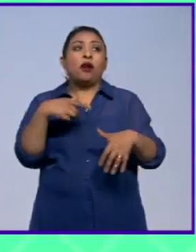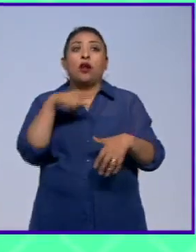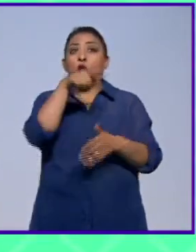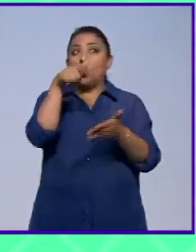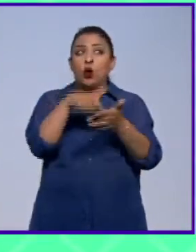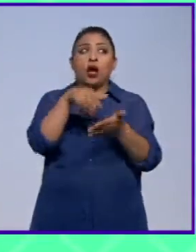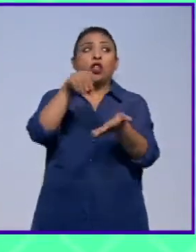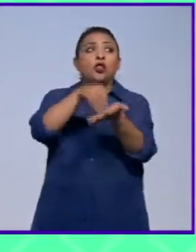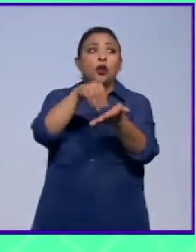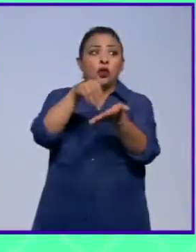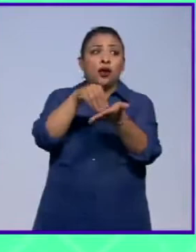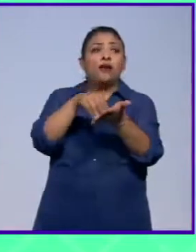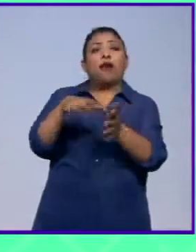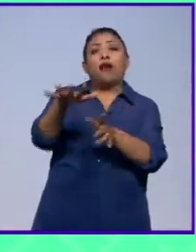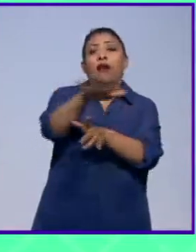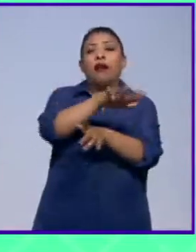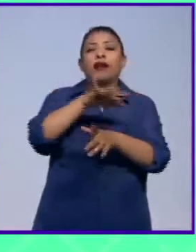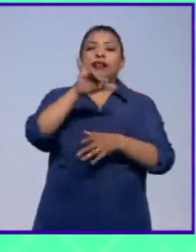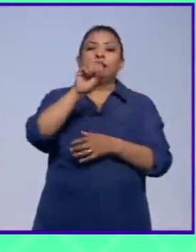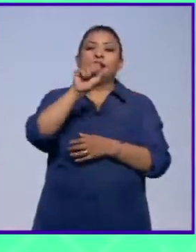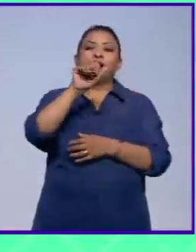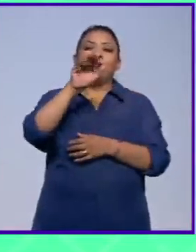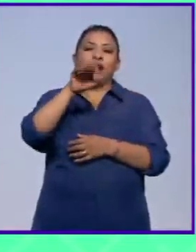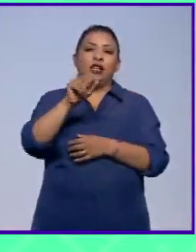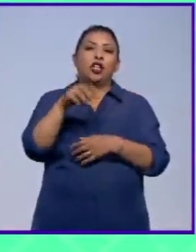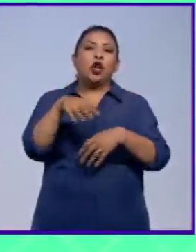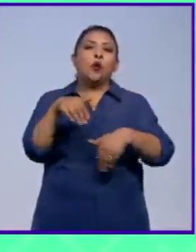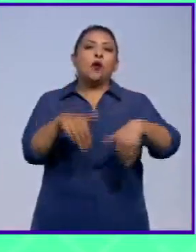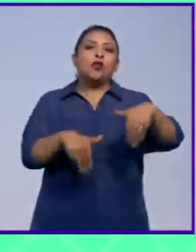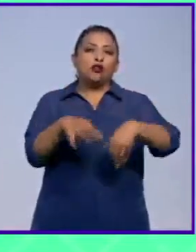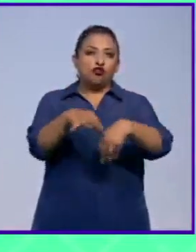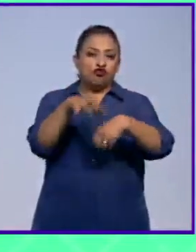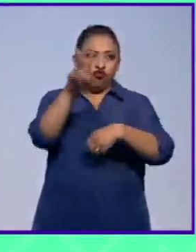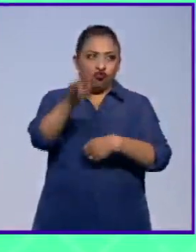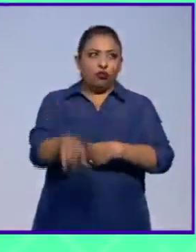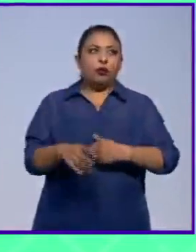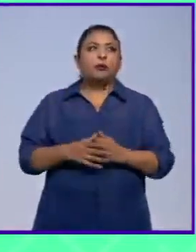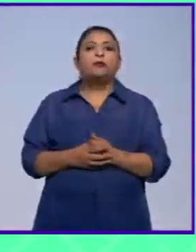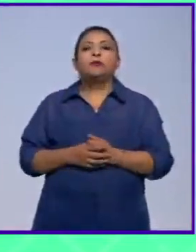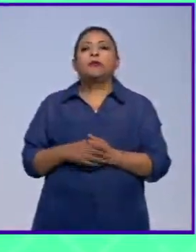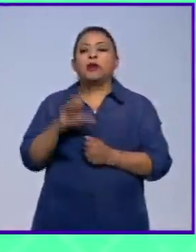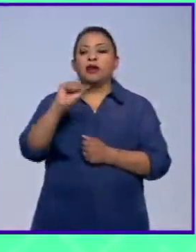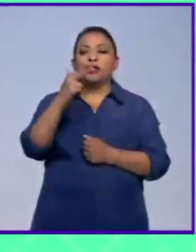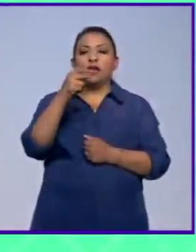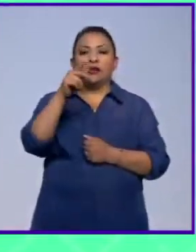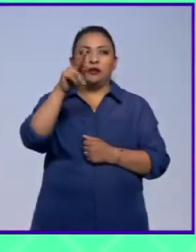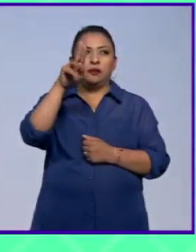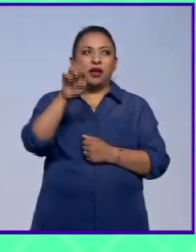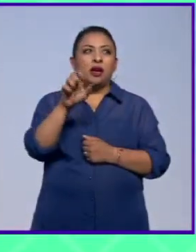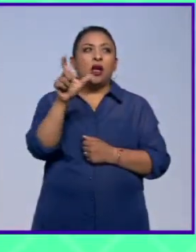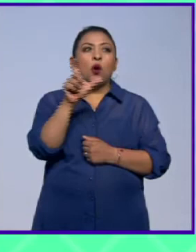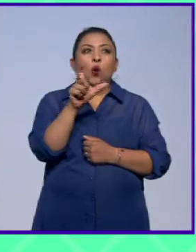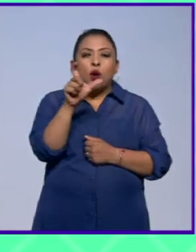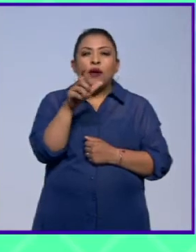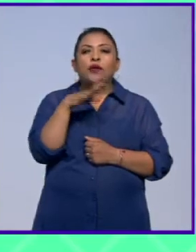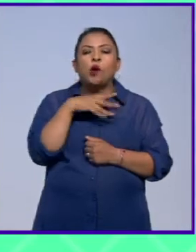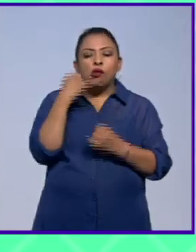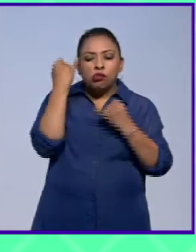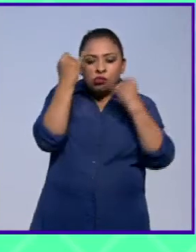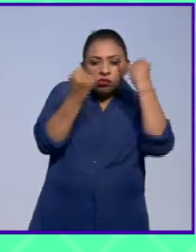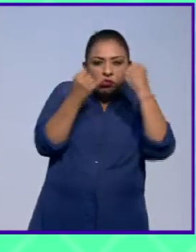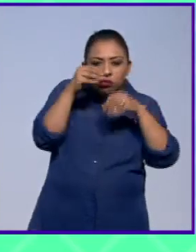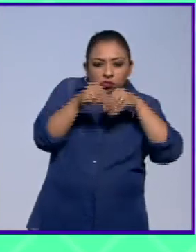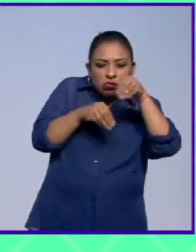funcionando bajo el espíritu isabelino del teatro en vivo Shakespeare Shakespeare cuando escribía sus obras